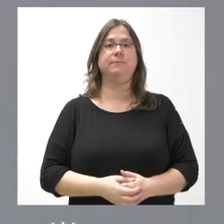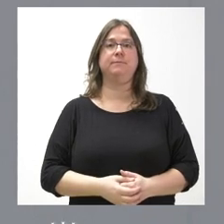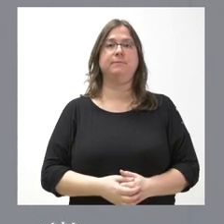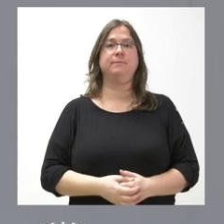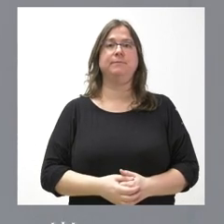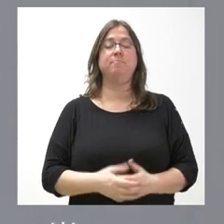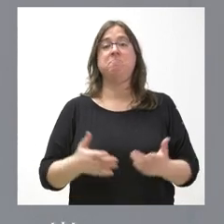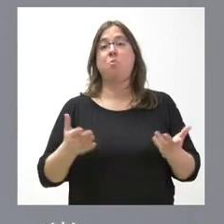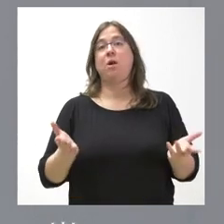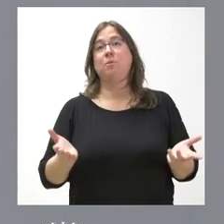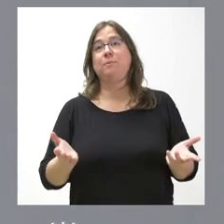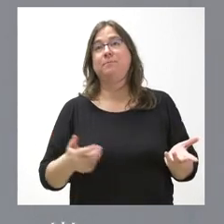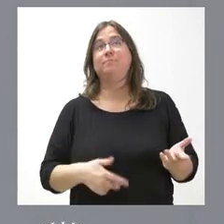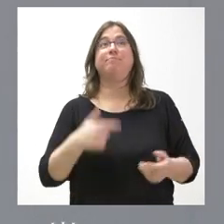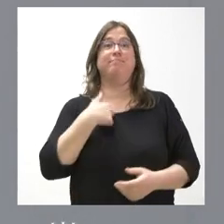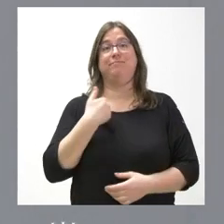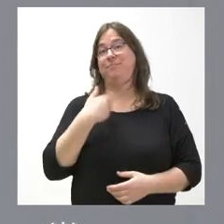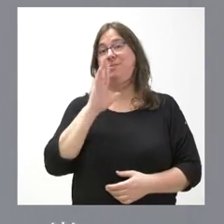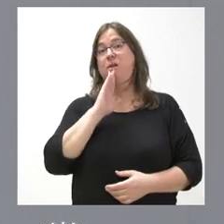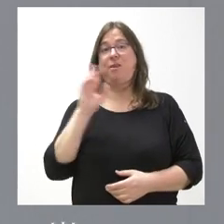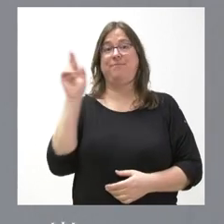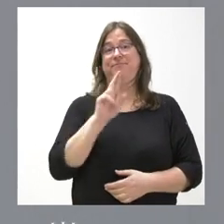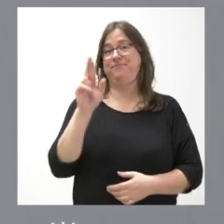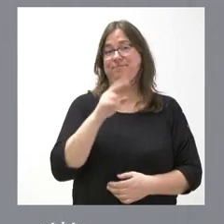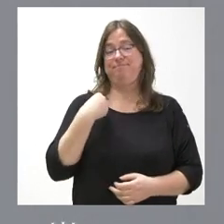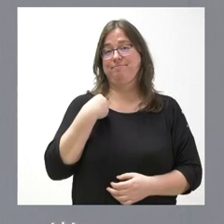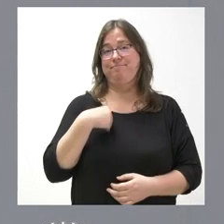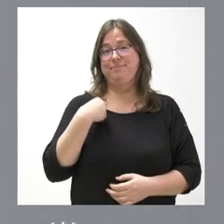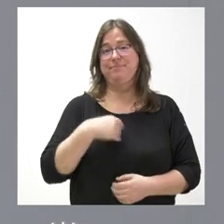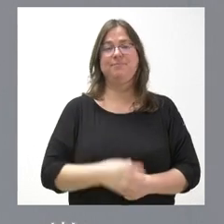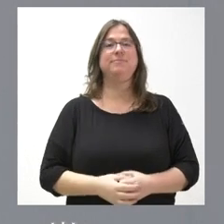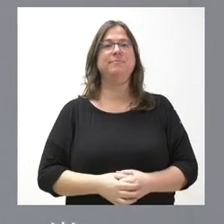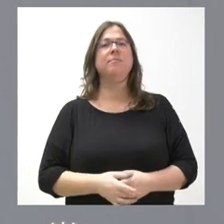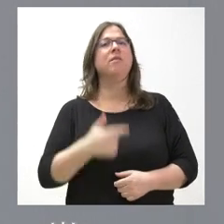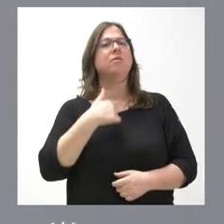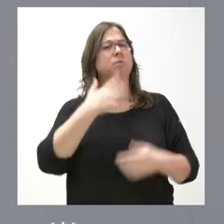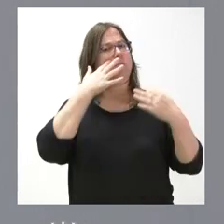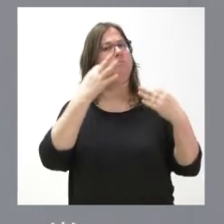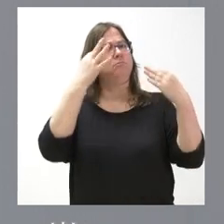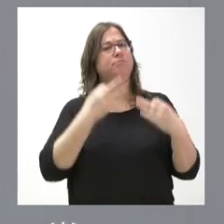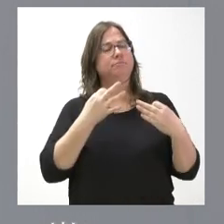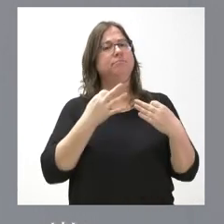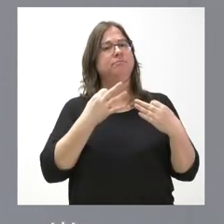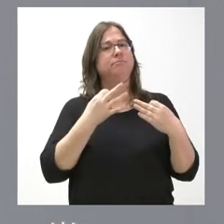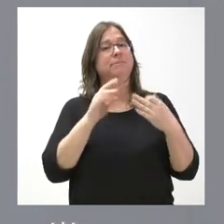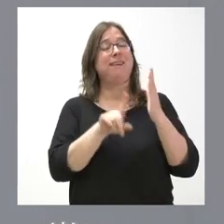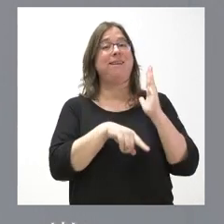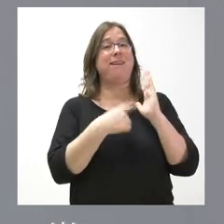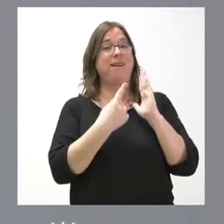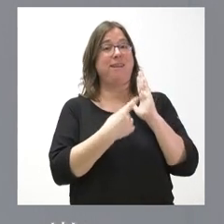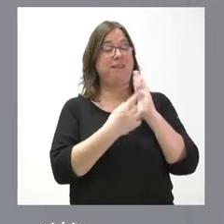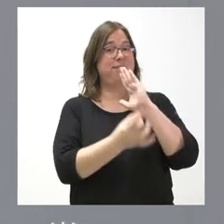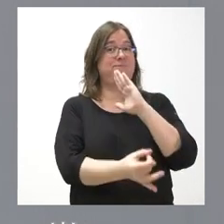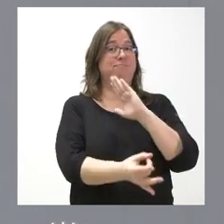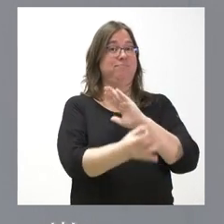Bueno, pues reiterar lo que hemos hecho en alguna ocasión. En primer lugar, que estoy convencido de que la ley que salga finalmente